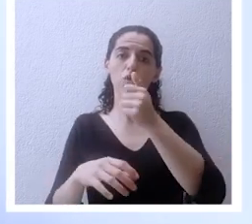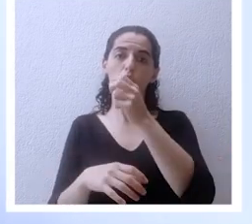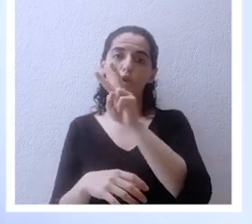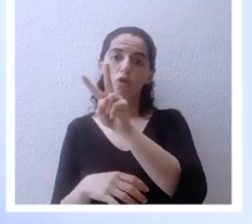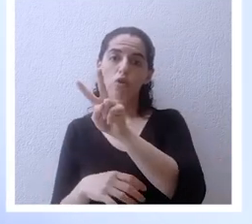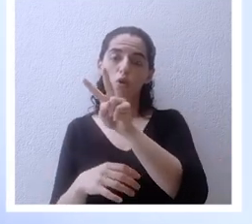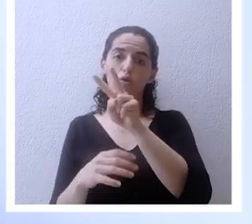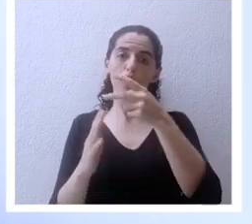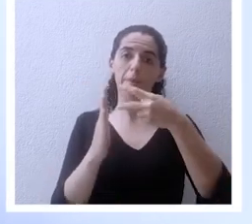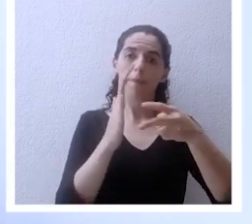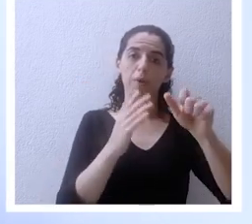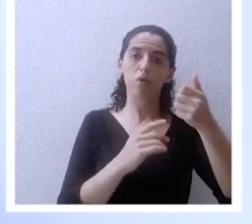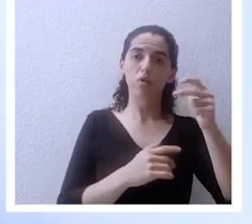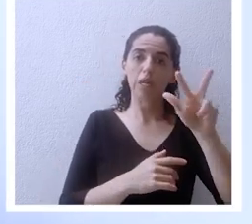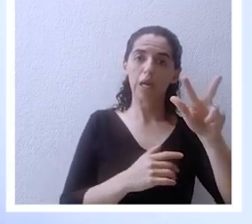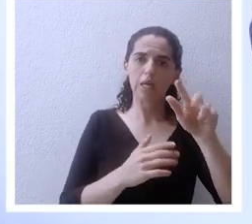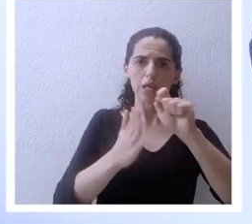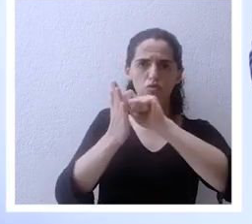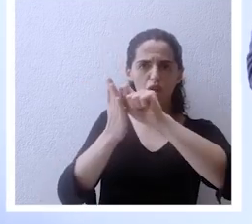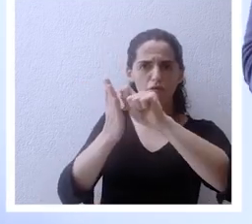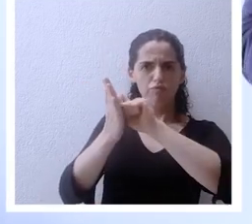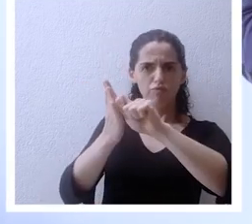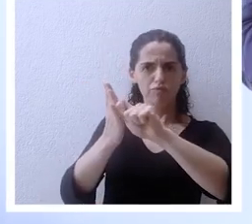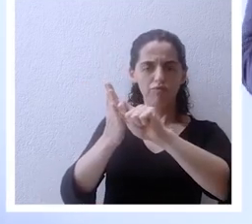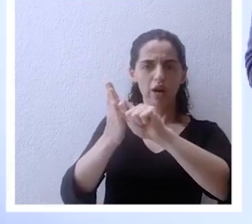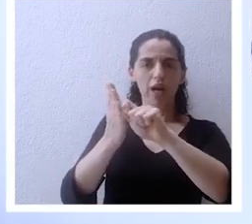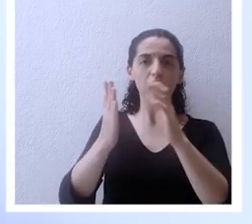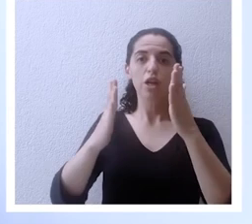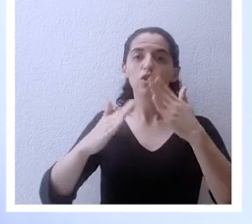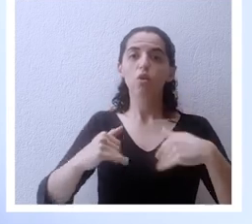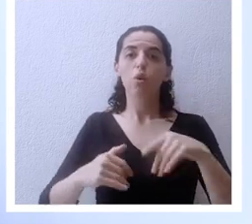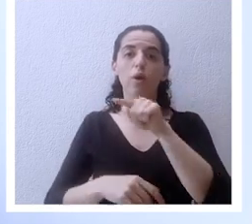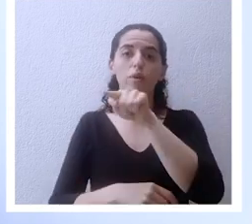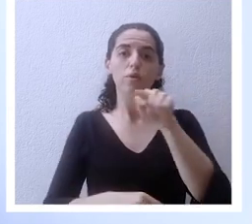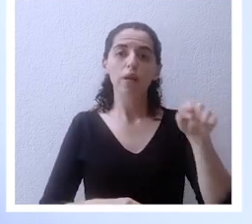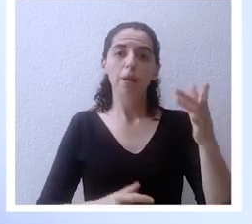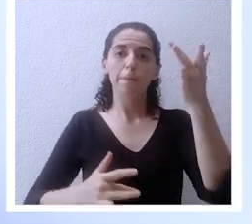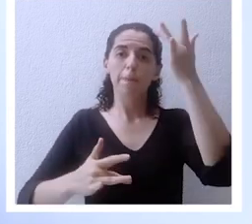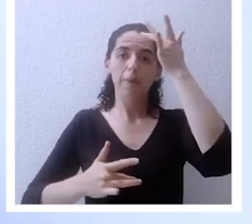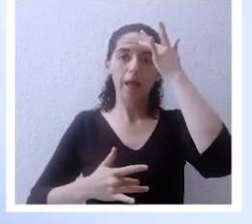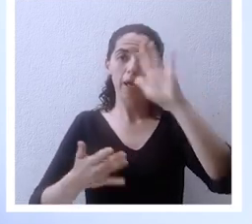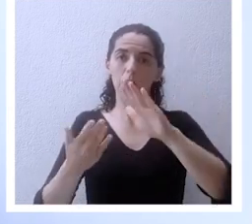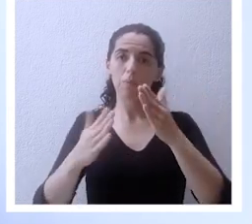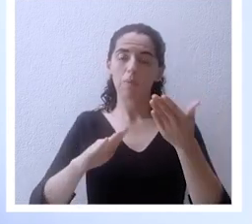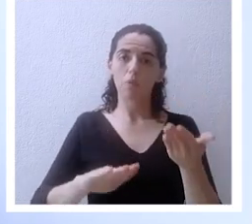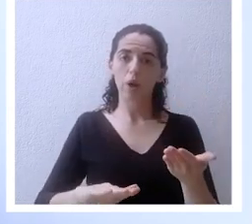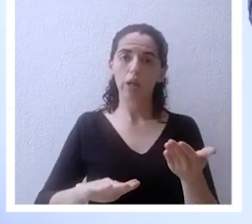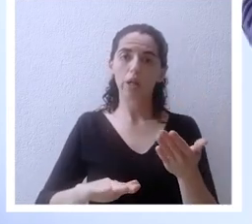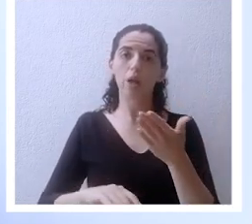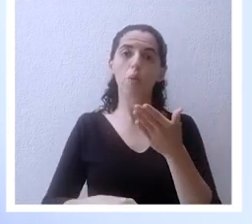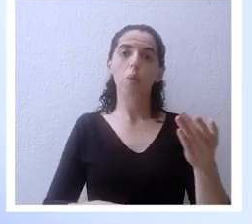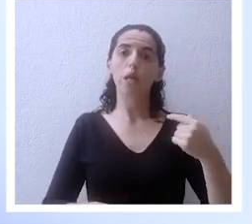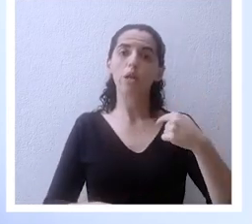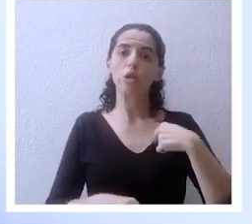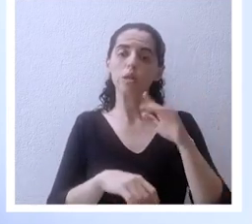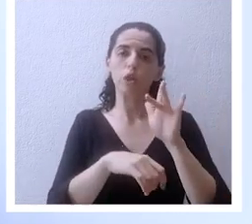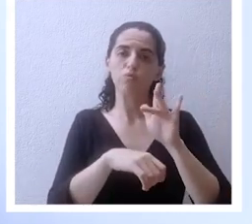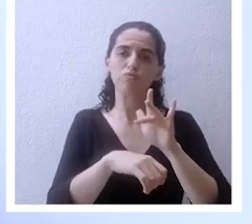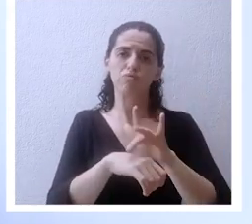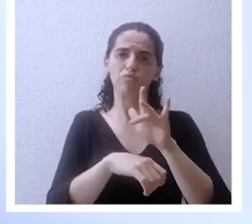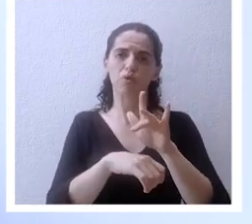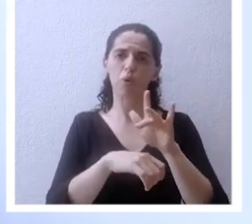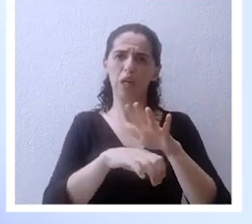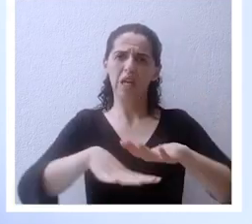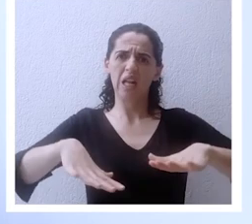señalar esto dice no habrá en vosotros plaga de mortandad cuando yo hiera la tierra de Egipto